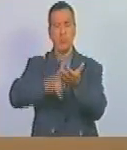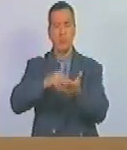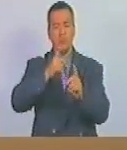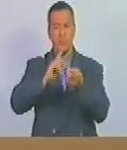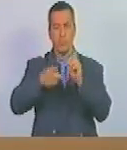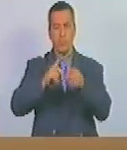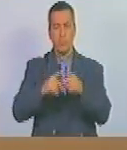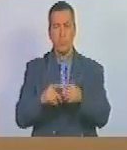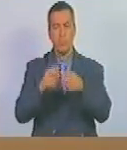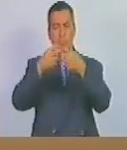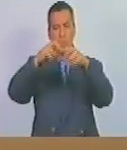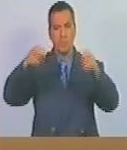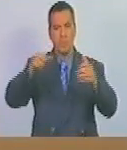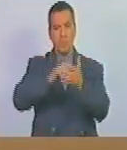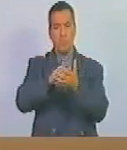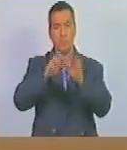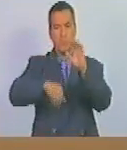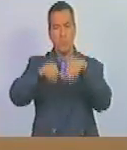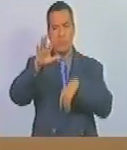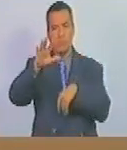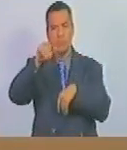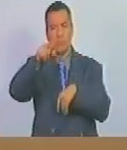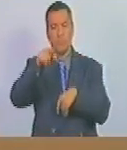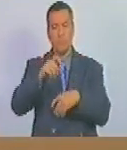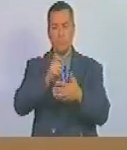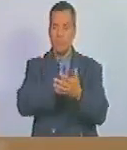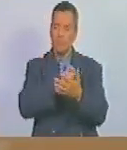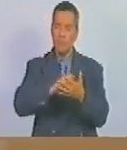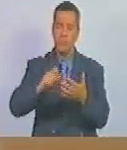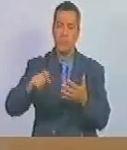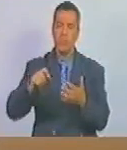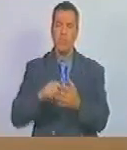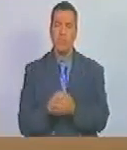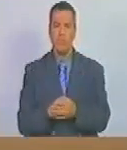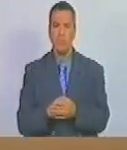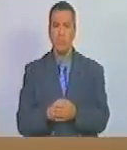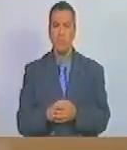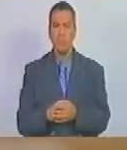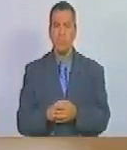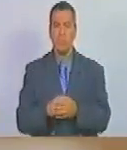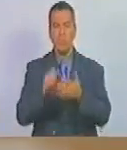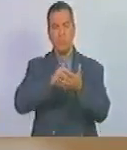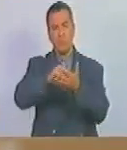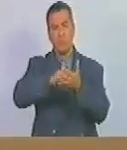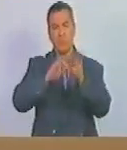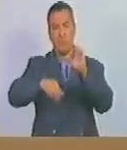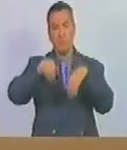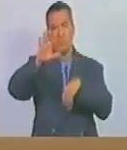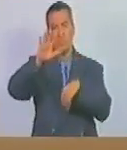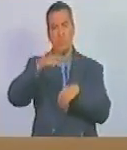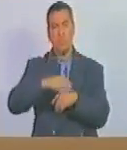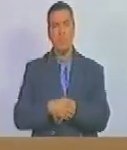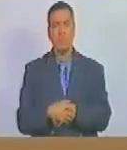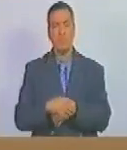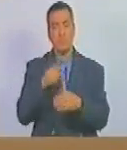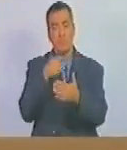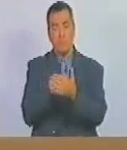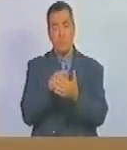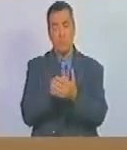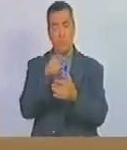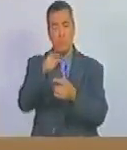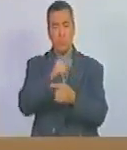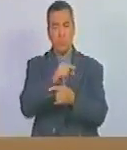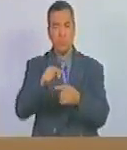modificación el contenido del artículo 15 el cual queda redactado en los siguientes términos artículo 15 el pago del